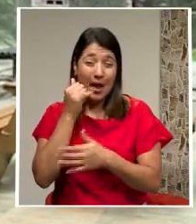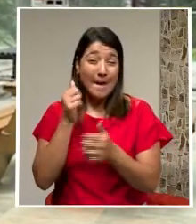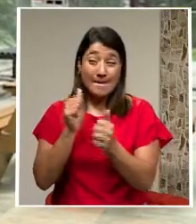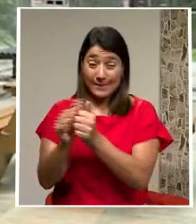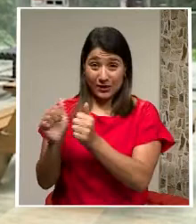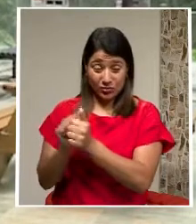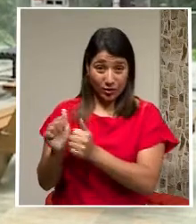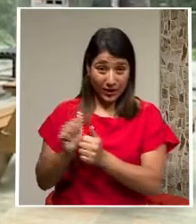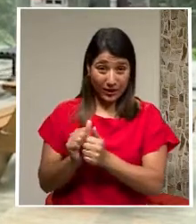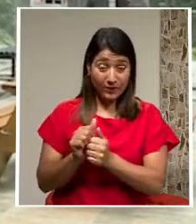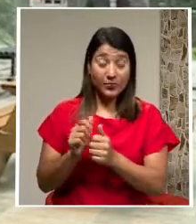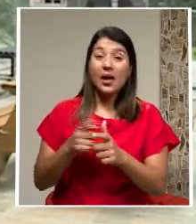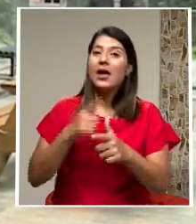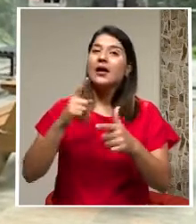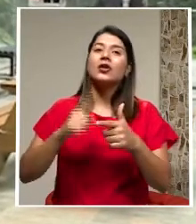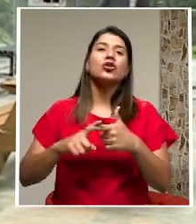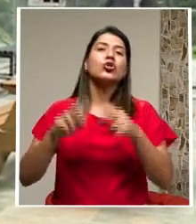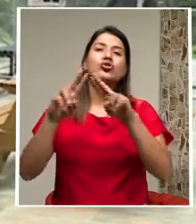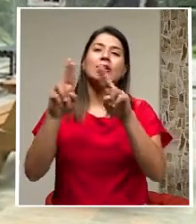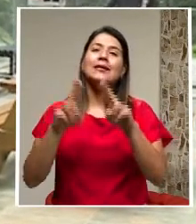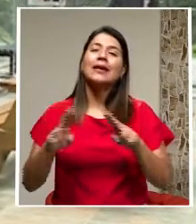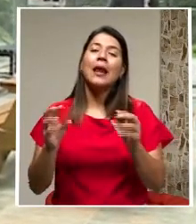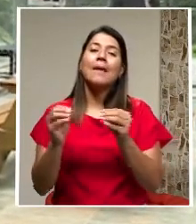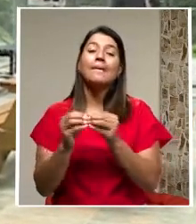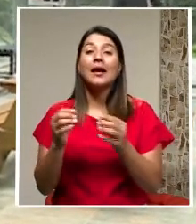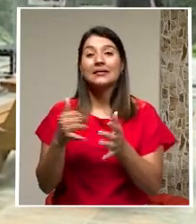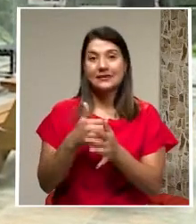que hace Que la conectividad Sea más débil